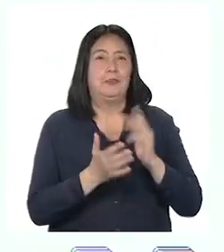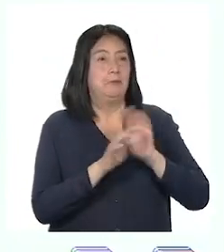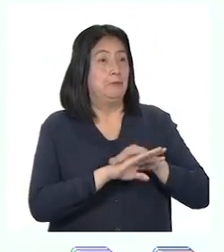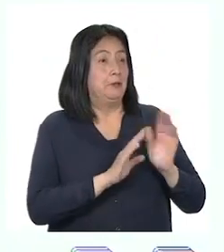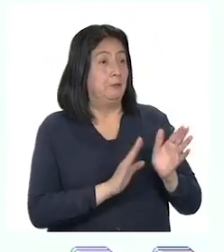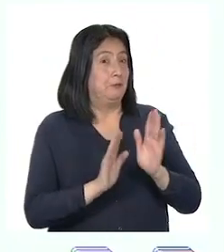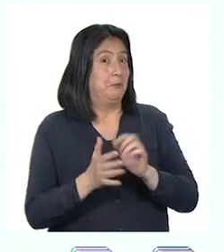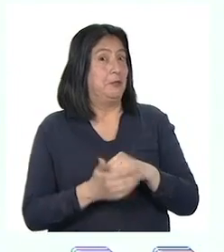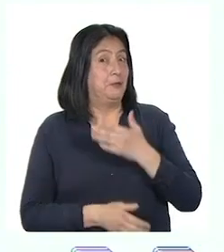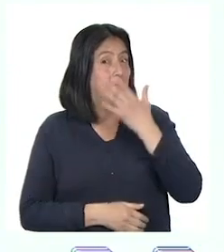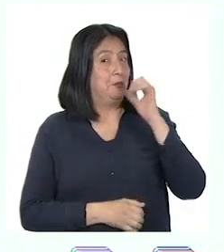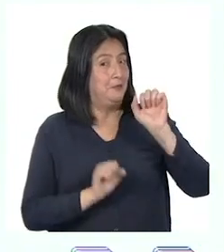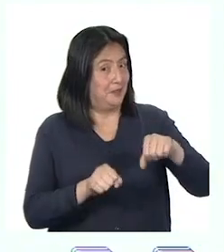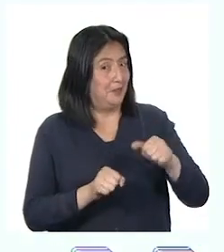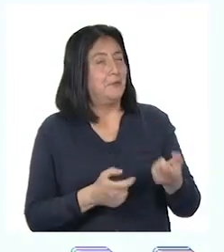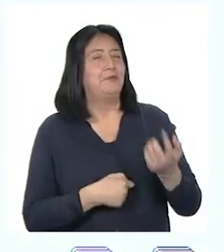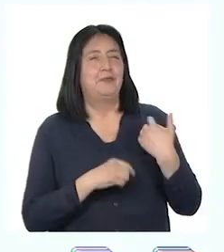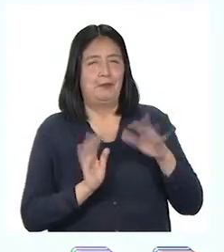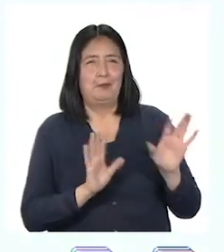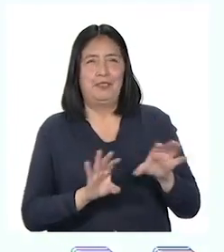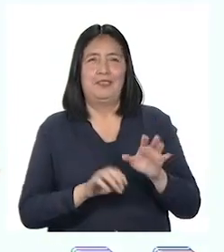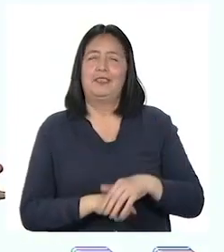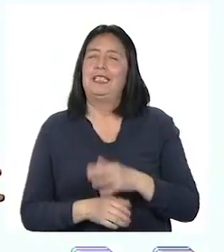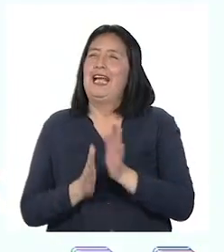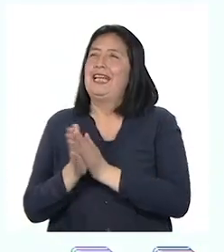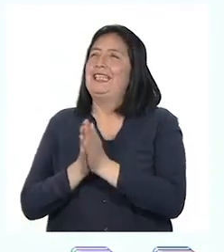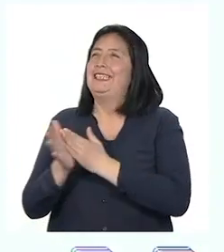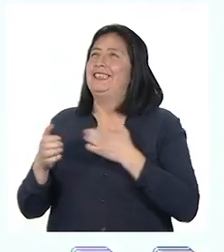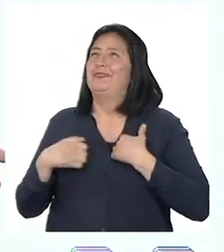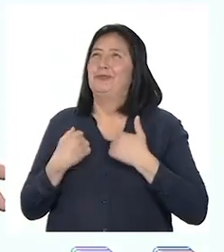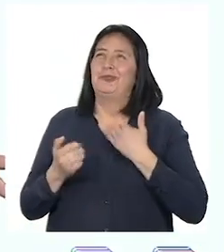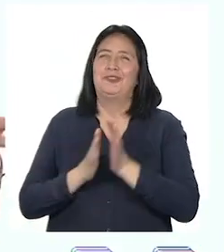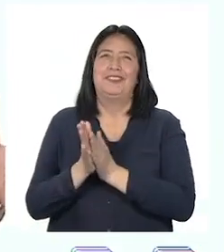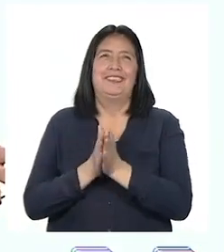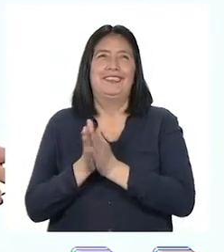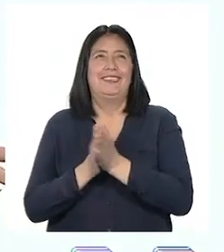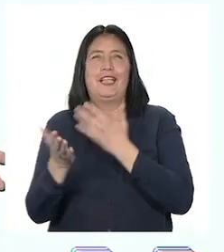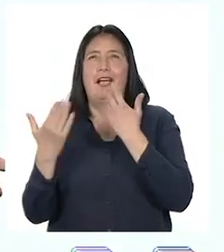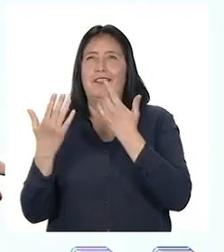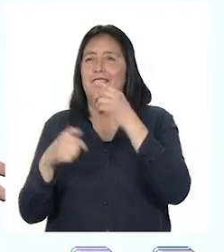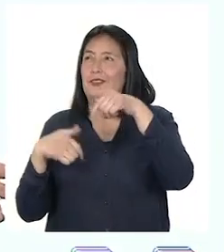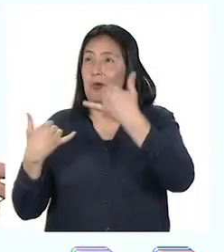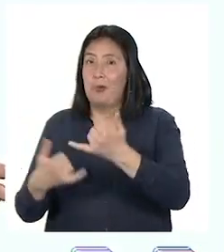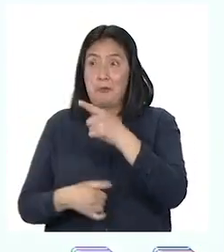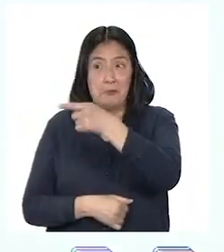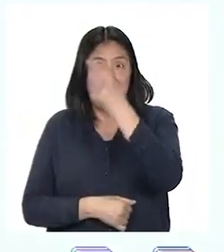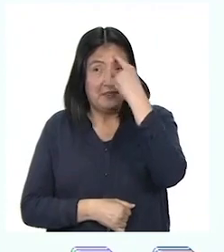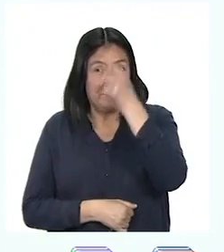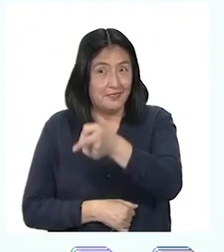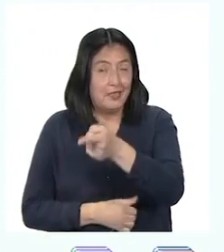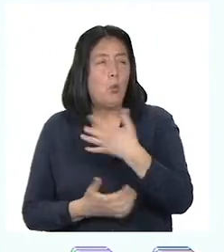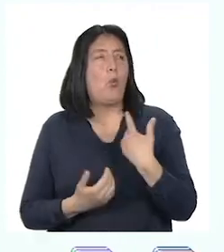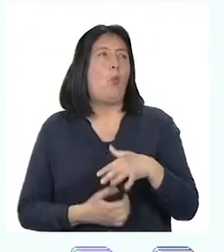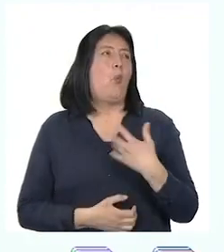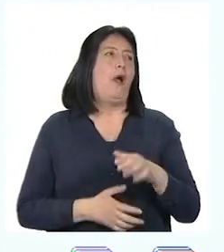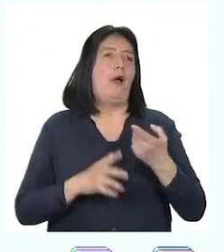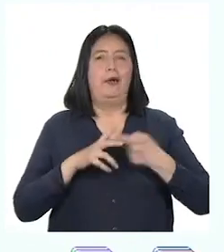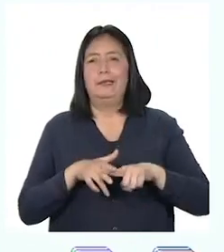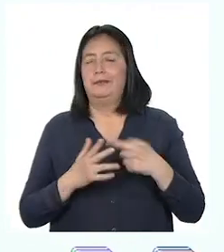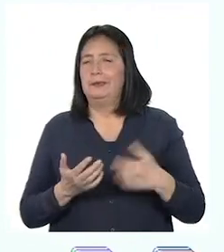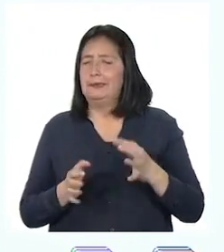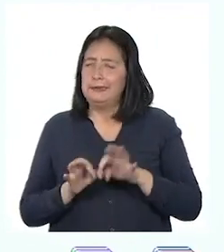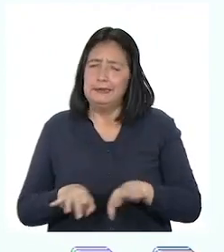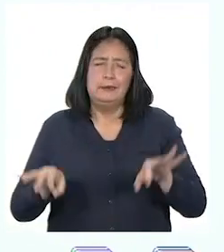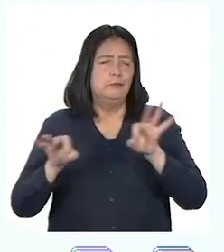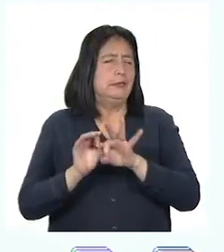Prepárense porque lo mejor está por venir. Qué emocionante todo lo que hemos conversado el día de hoy, ¿no creen? Hemos iniciado un